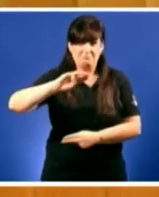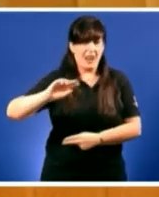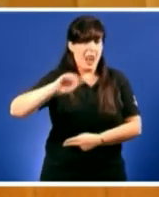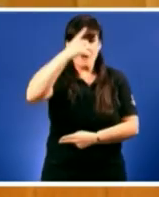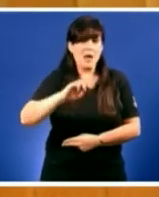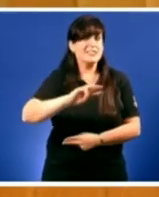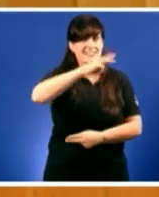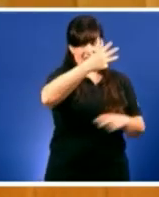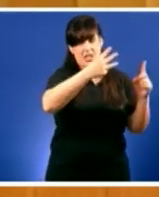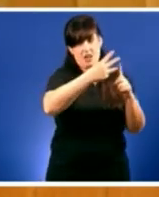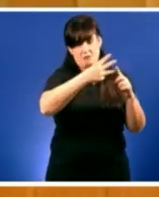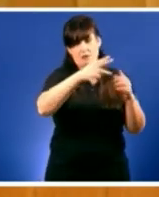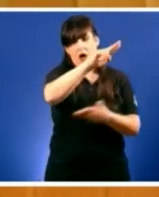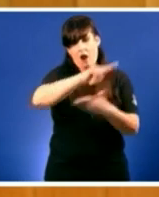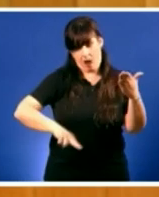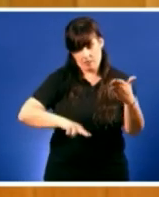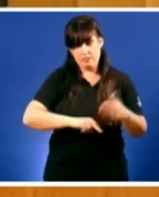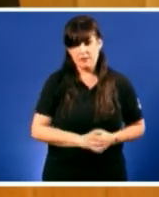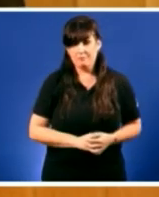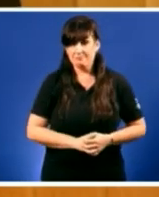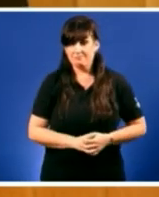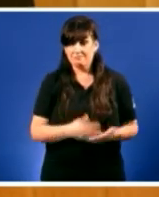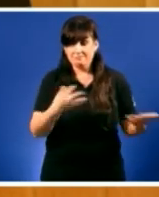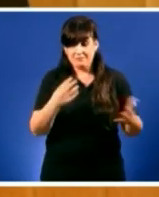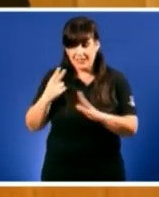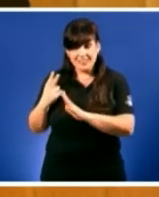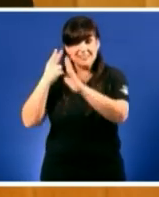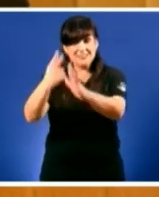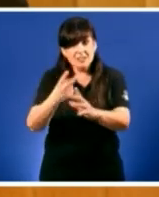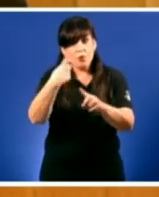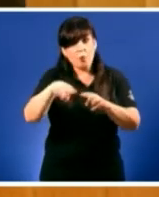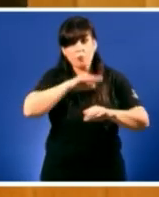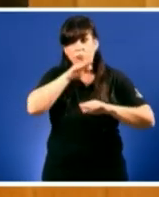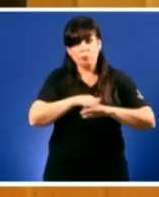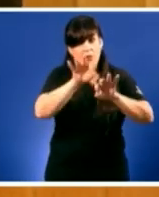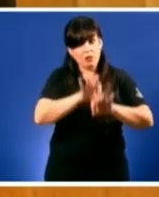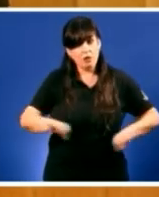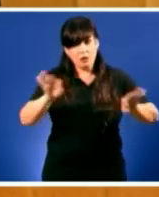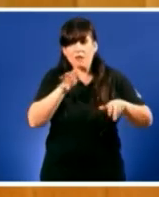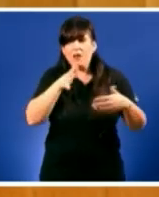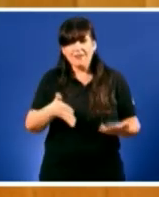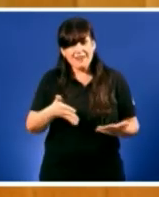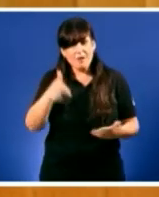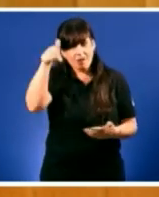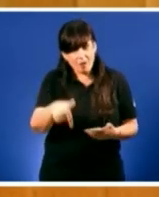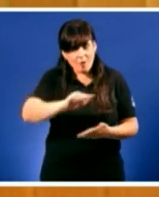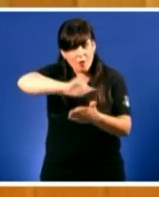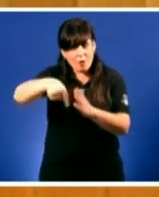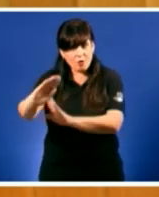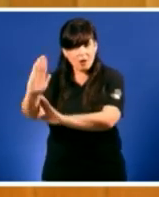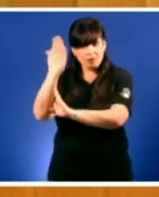E despois de sete anos de incumplimentos pretende que creamos o novo contrato que hoxe nos ofrece.